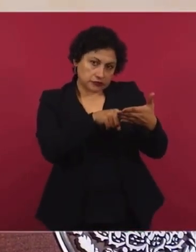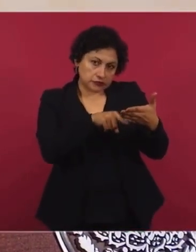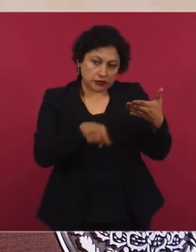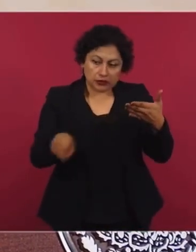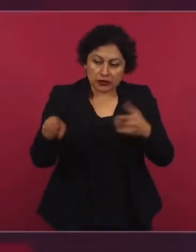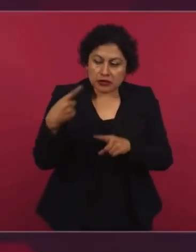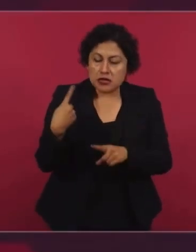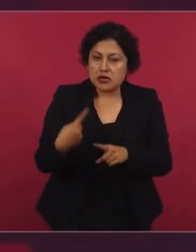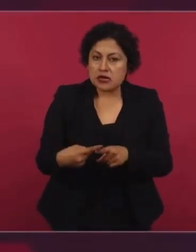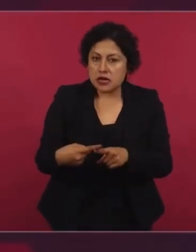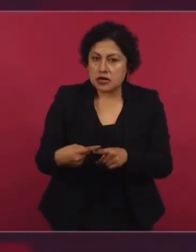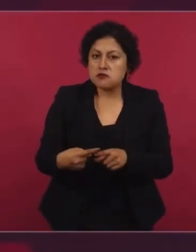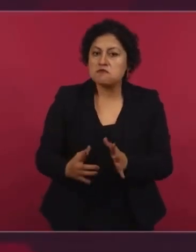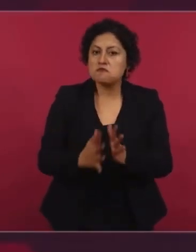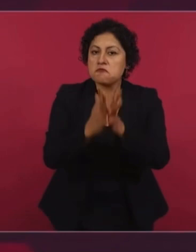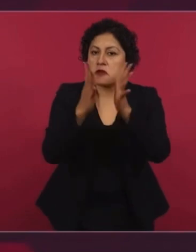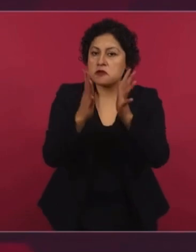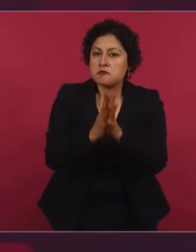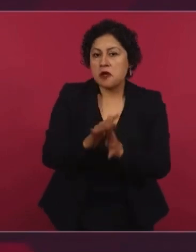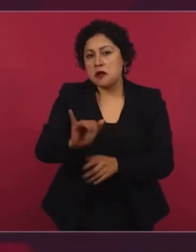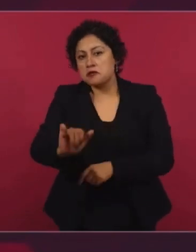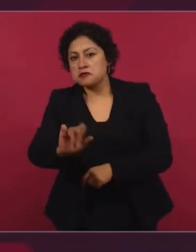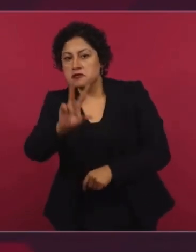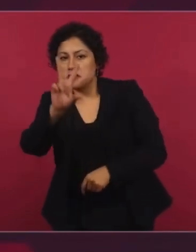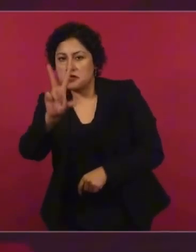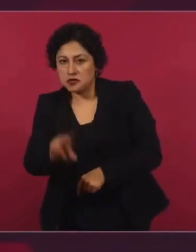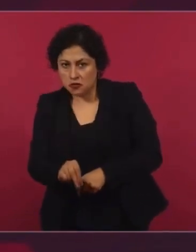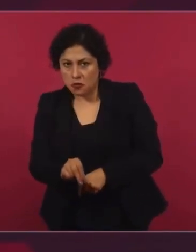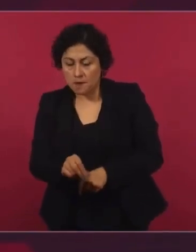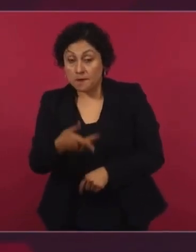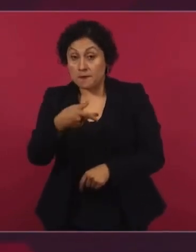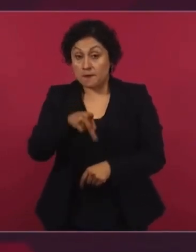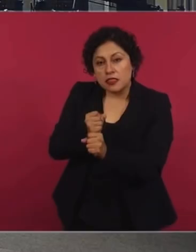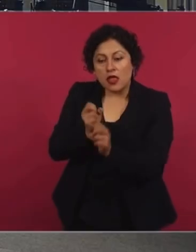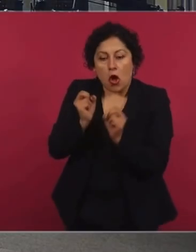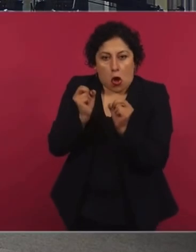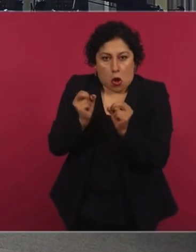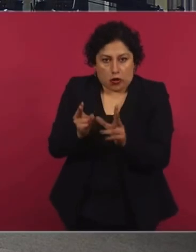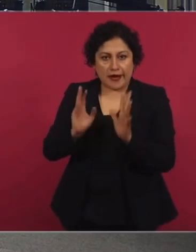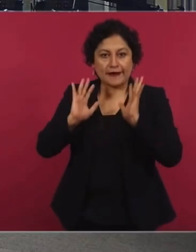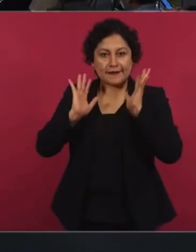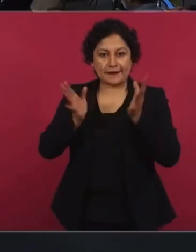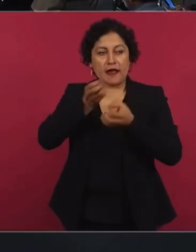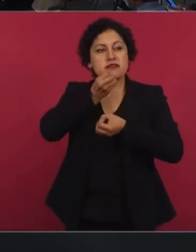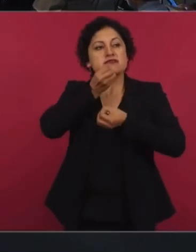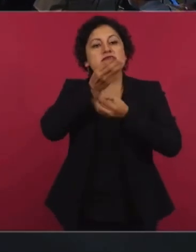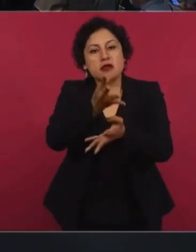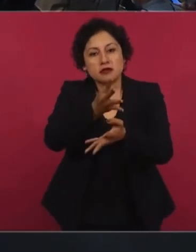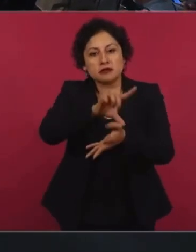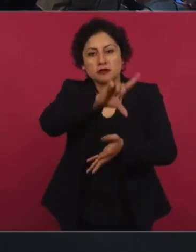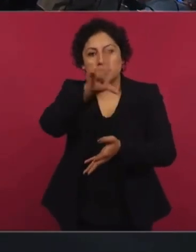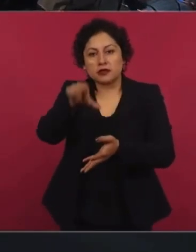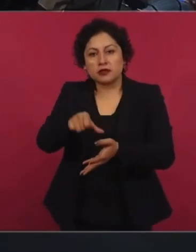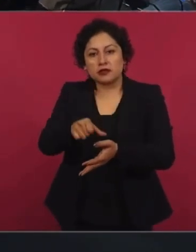que fueron torturados, obtuvieran su libertad. Y a partir de ahí